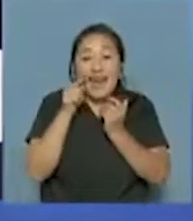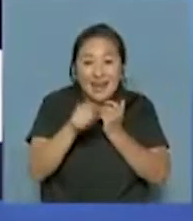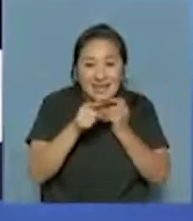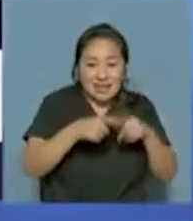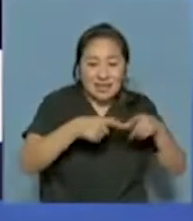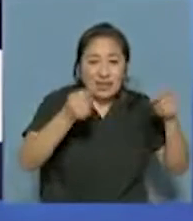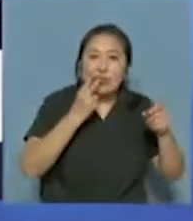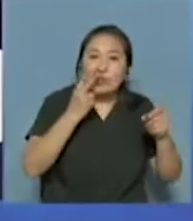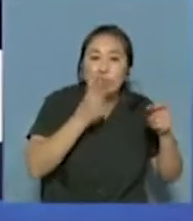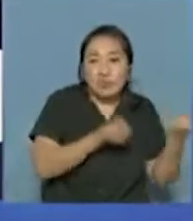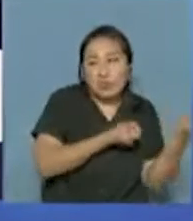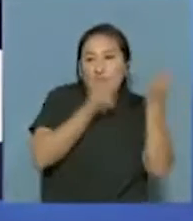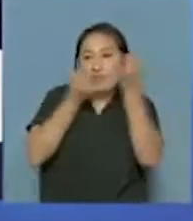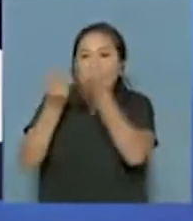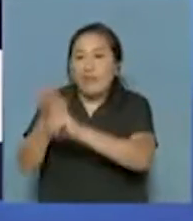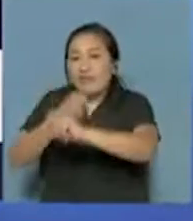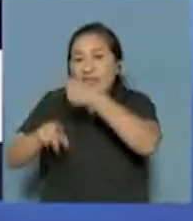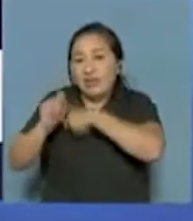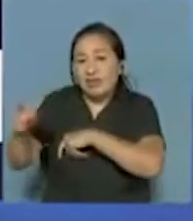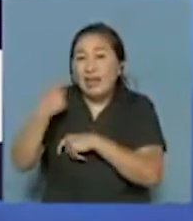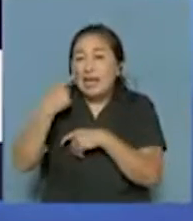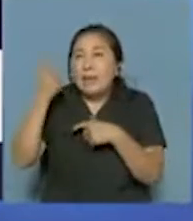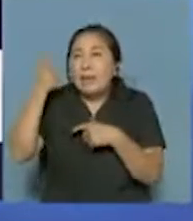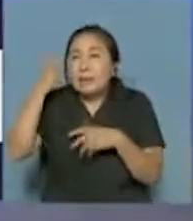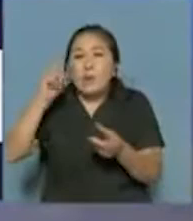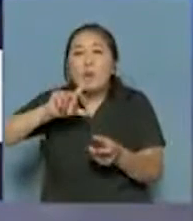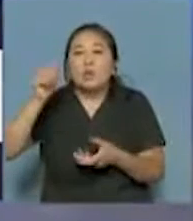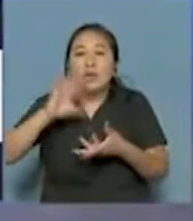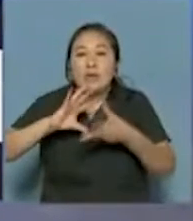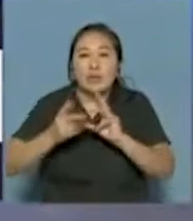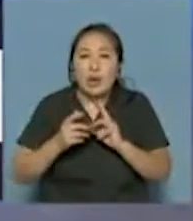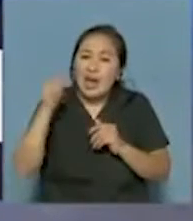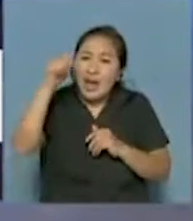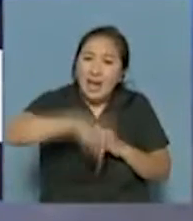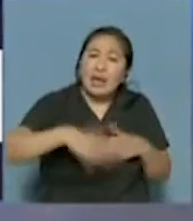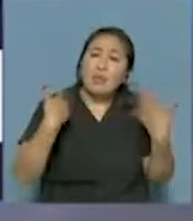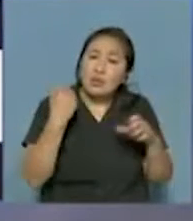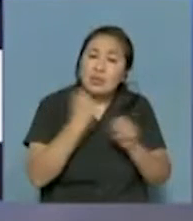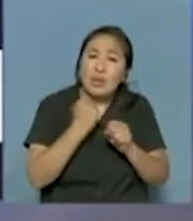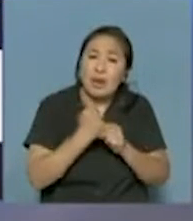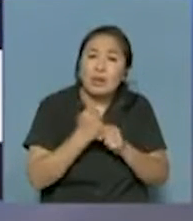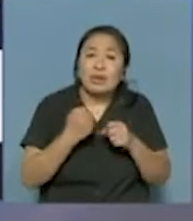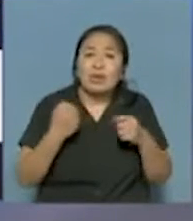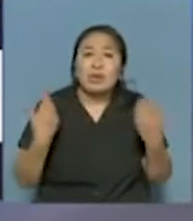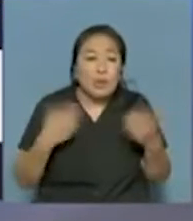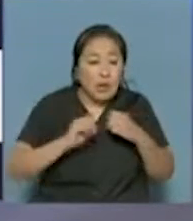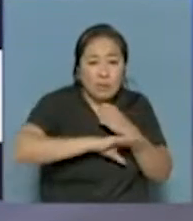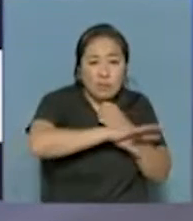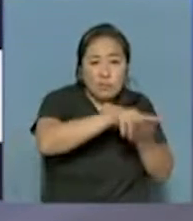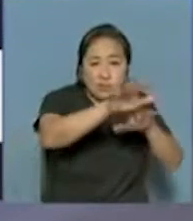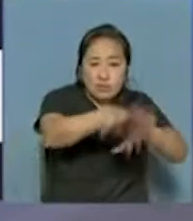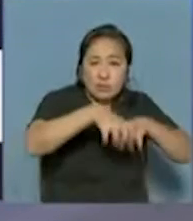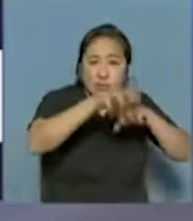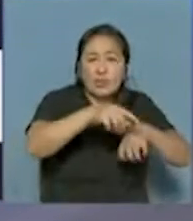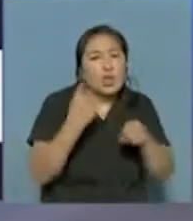va el fumado dentro de 10 años, va a estar ahí. Tenemos todas las potencialidades para estar ahí. Pero, ¿qué pasa? Que nosotros no